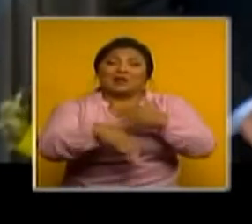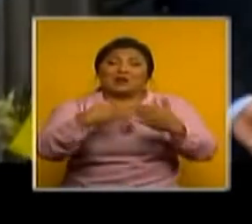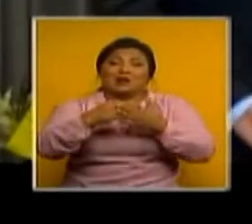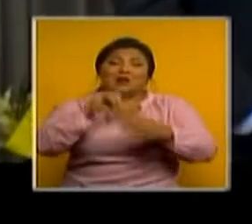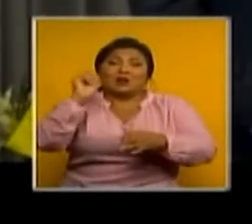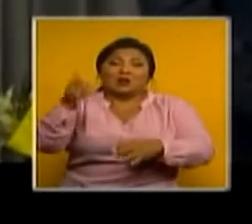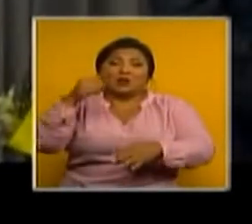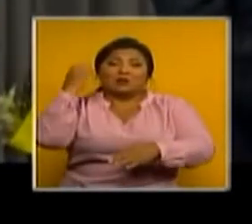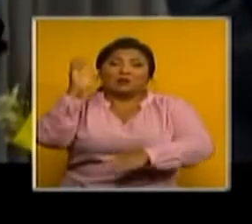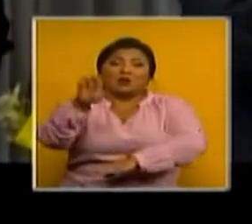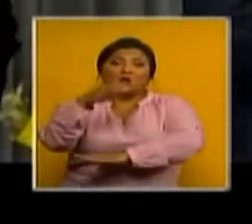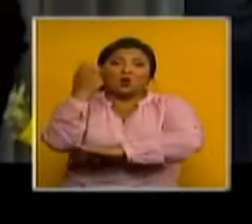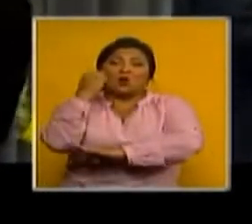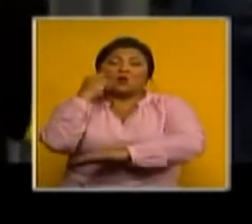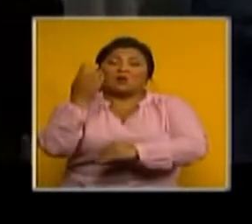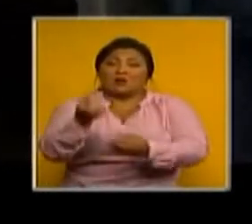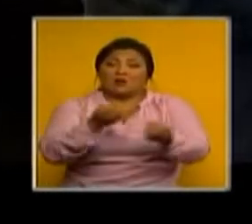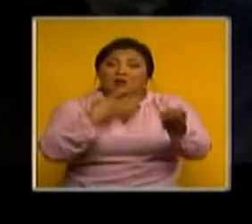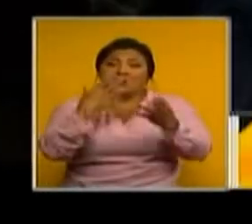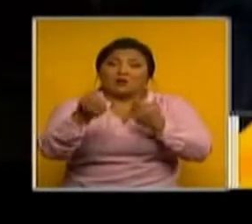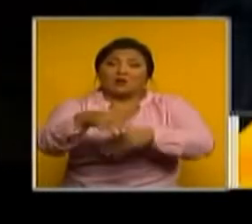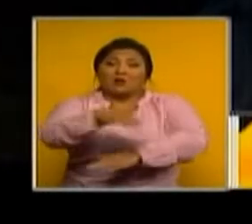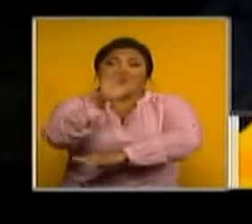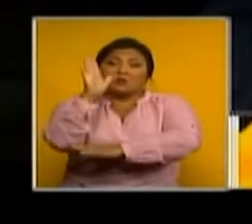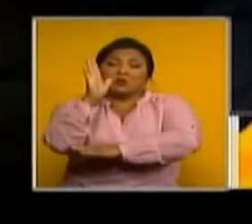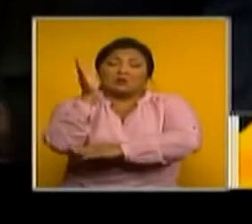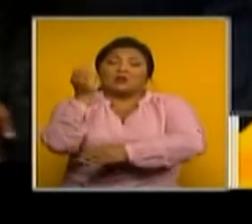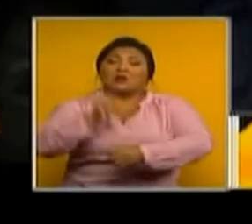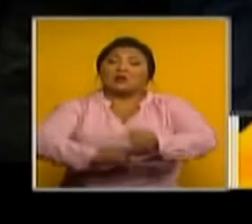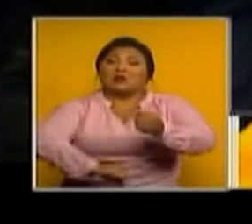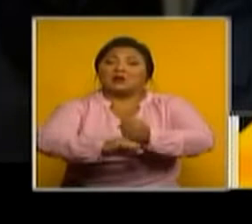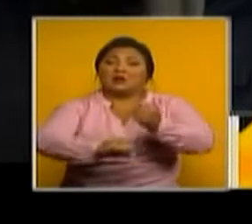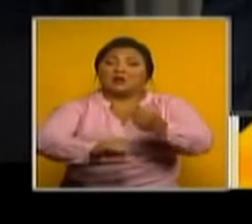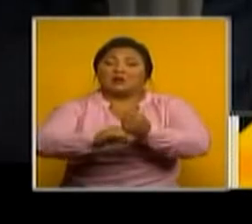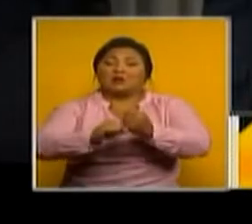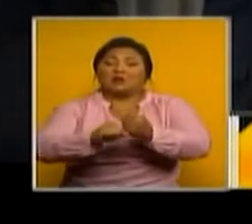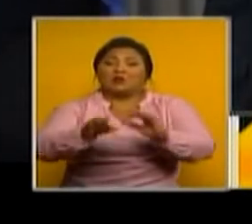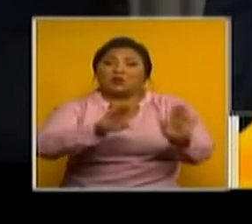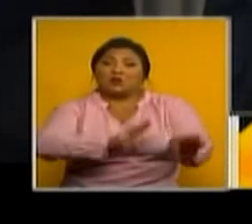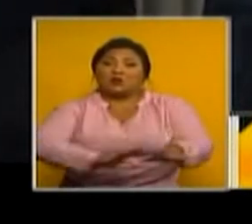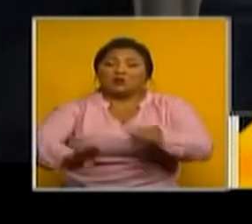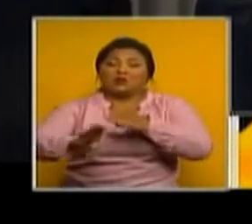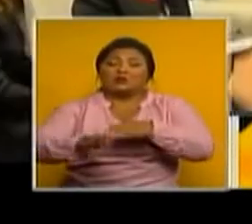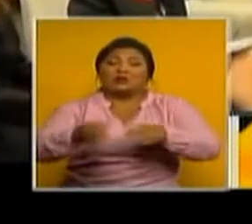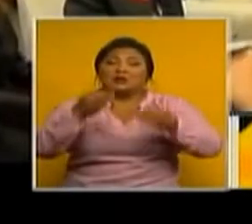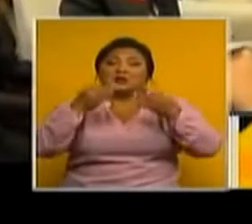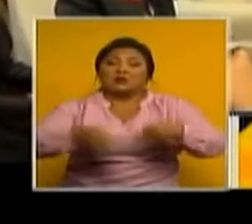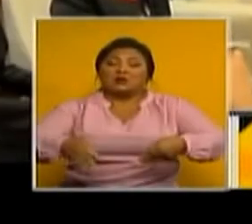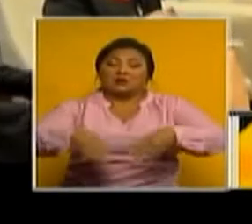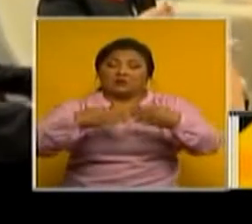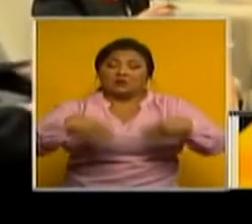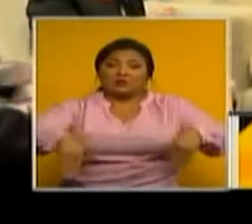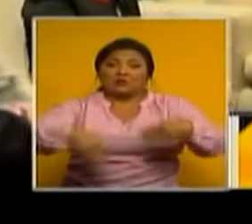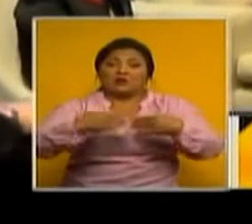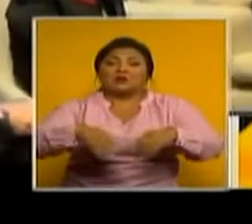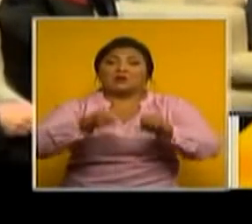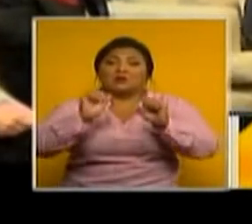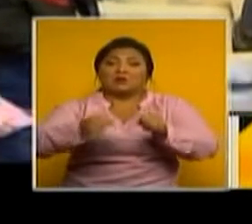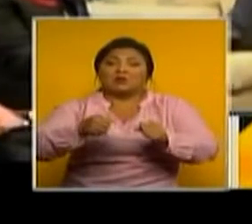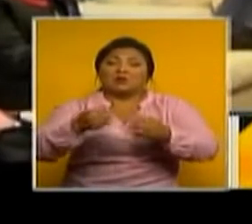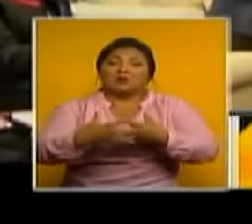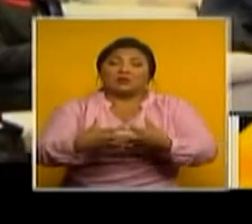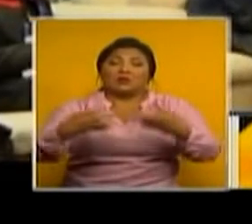gobernante colombiano ratificó su compromiso de colaboración y coordinación de estrategias de seguridad fronteriza que permitan